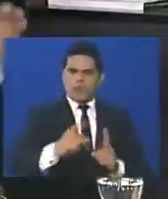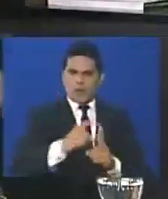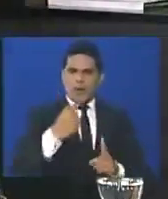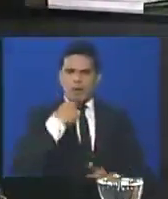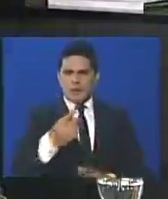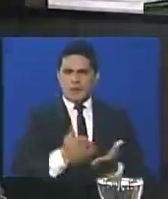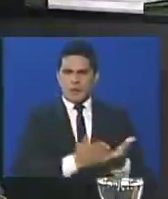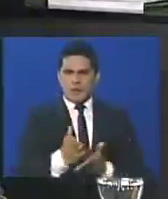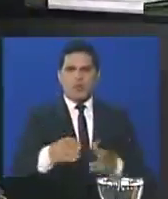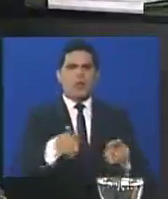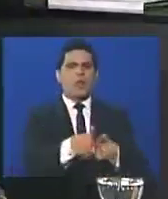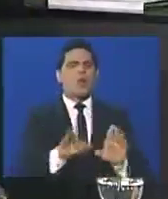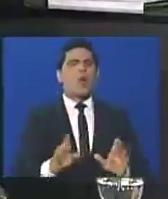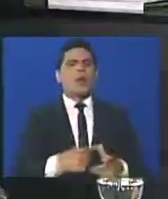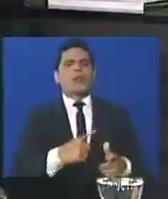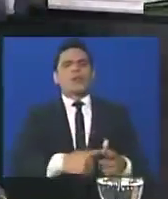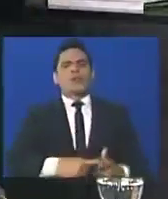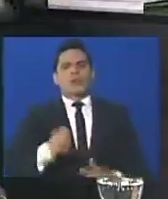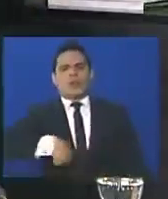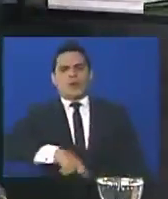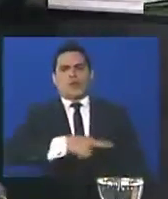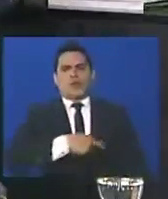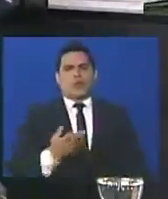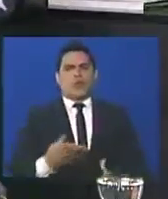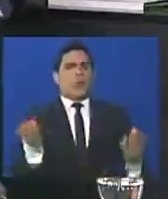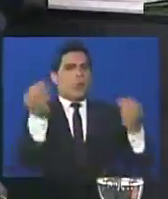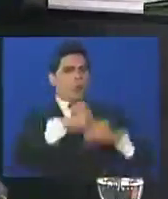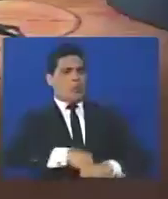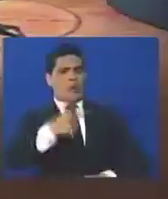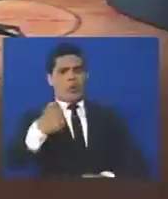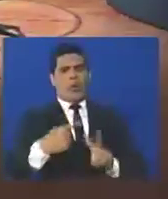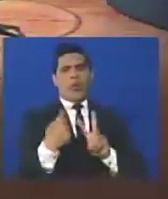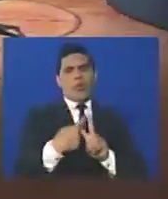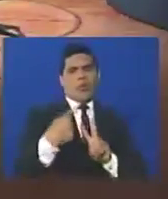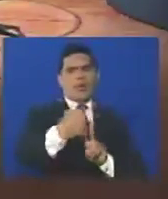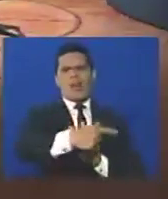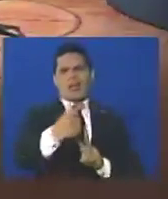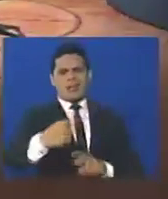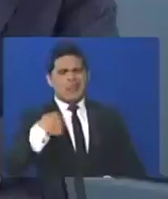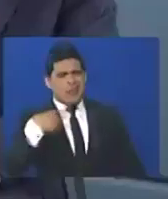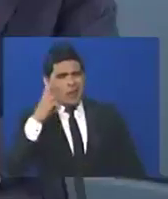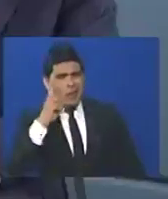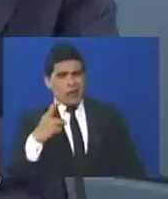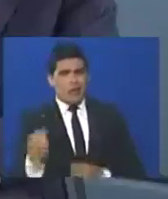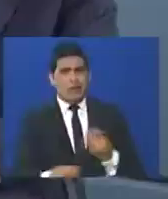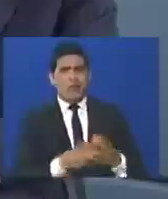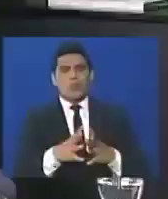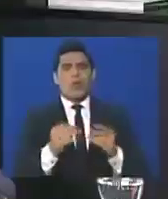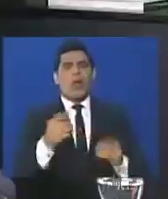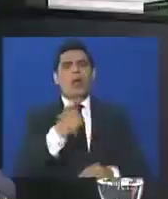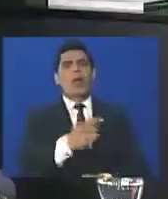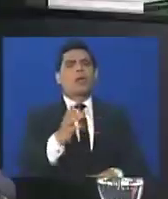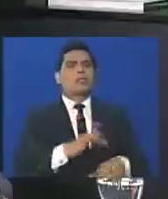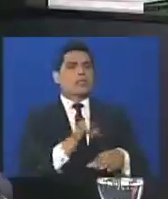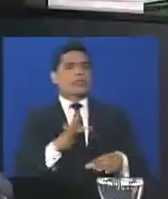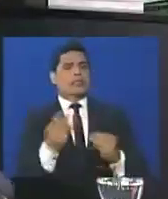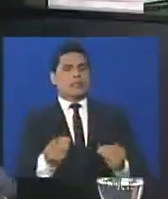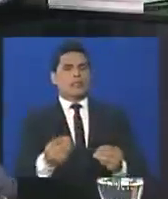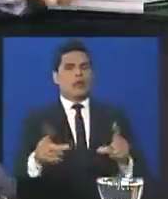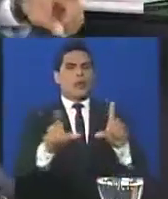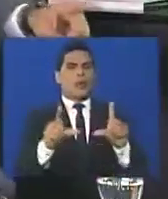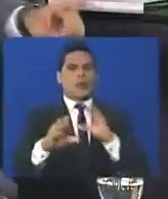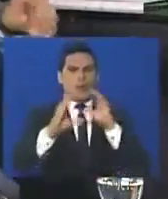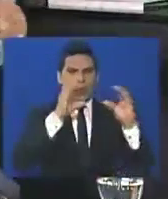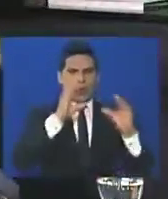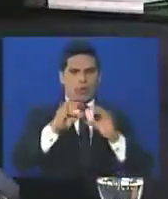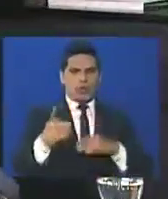que van a seguir siendo contundentes, entonces que nosotros nos pusimos de acuerdo, Claudio, porque la gente aquí, aquí todo el mundo está sensible, en los medios, imagínate.